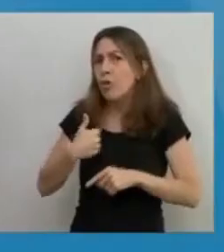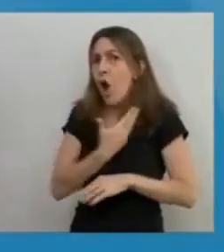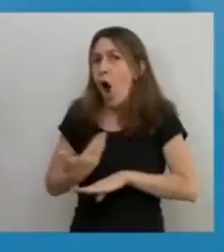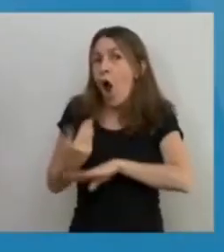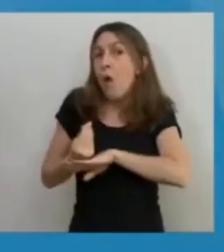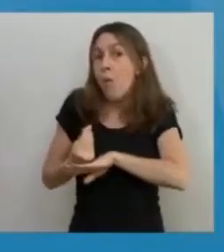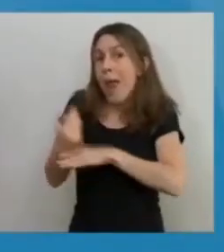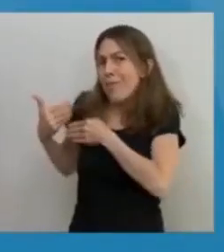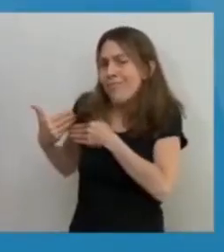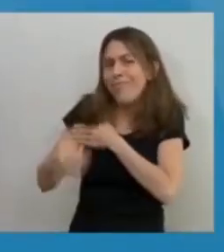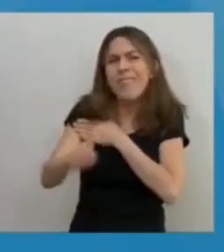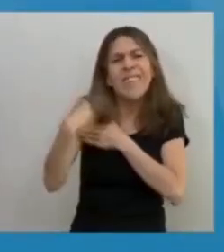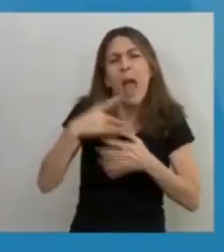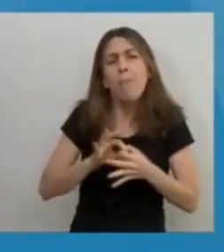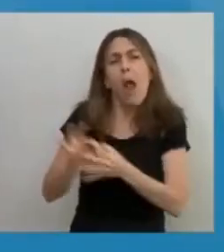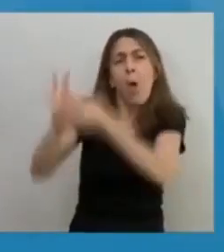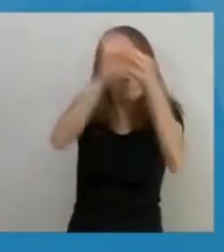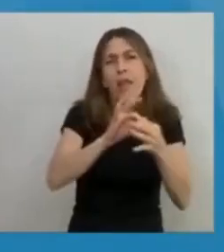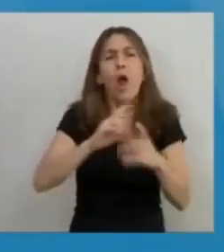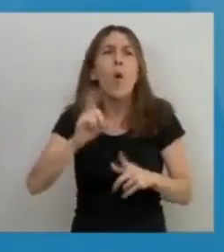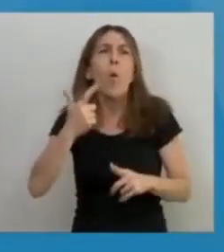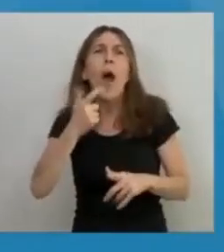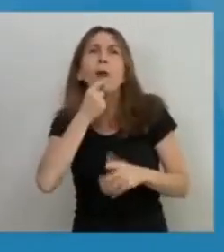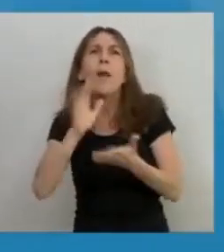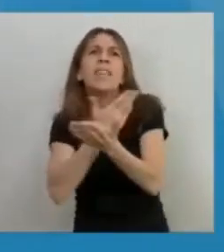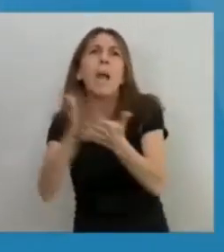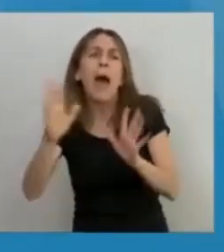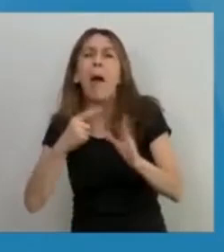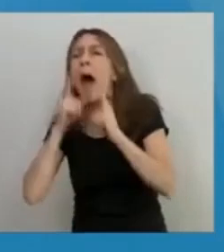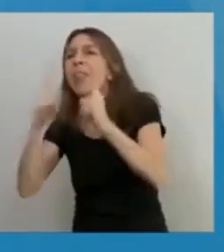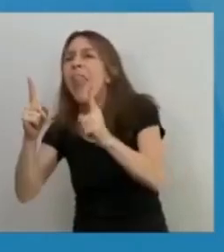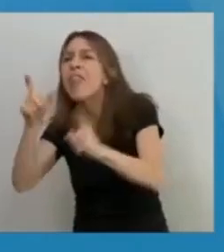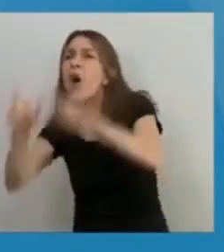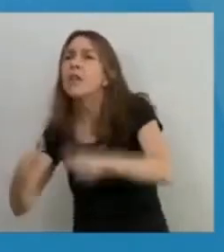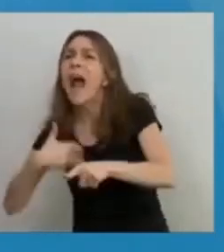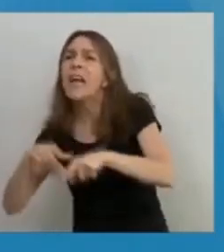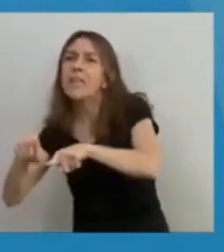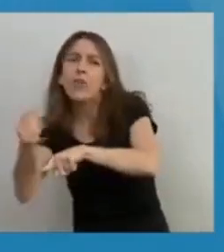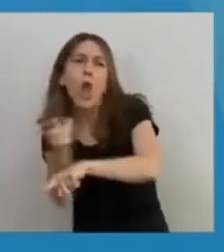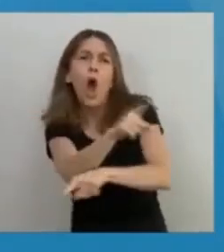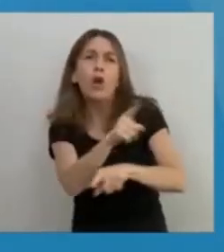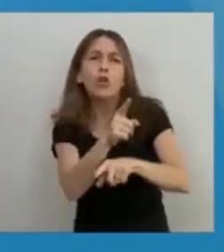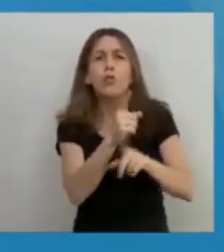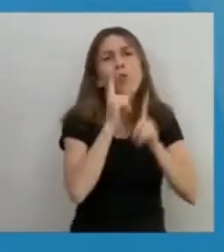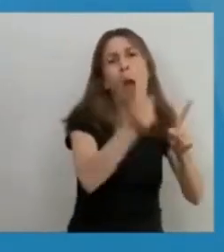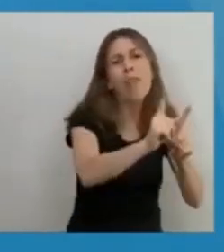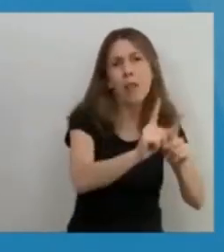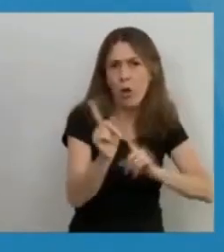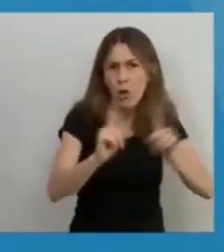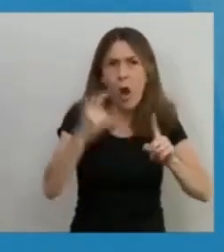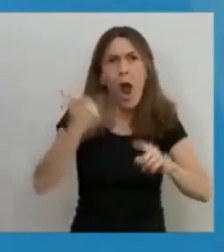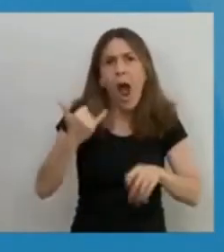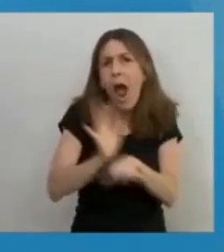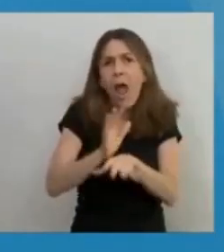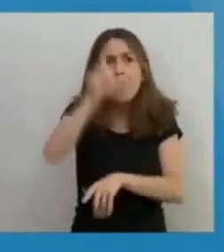Acá no hay argentinos de primera y argentinos de segunda, hay simplemente argentinos que necesitan de los que